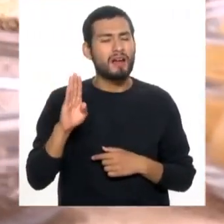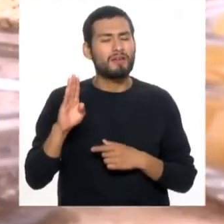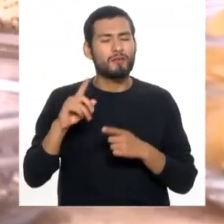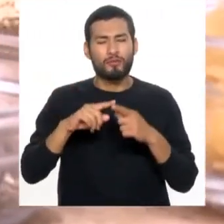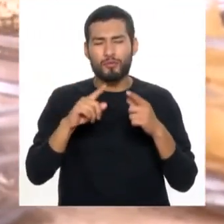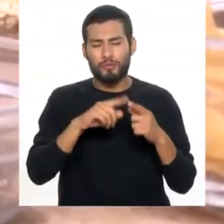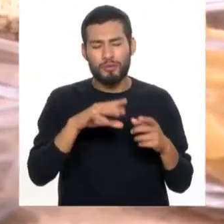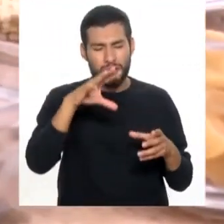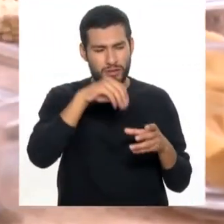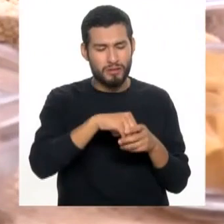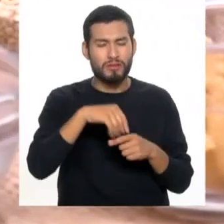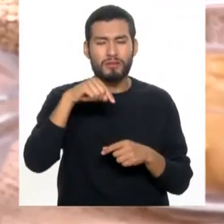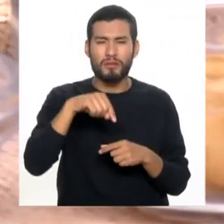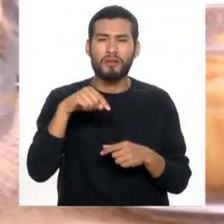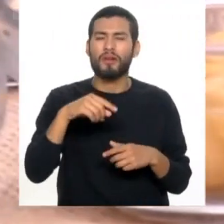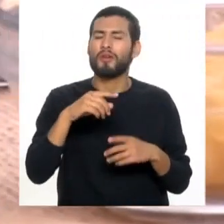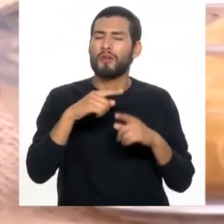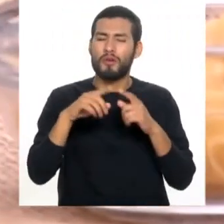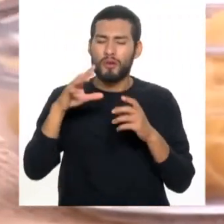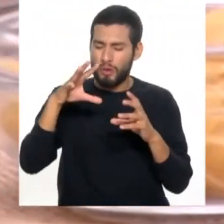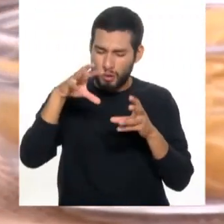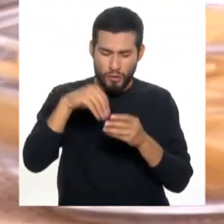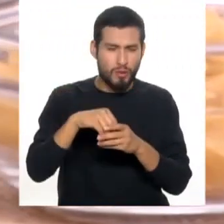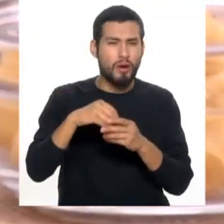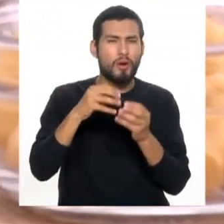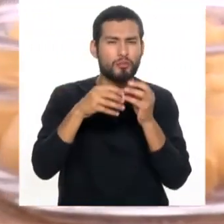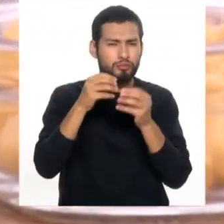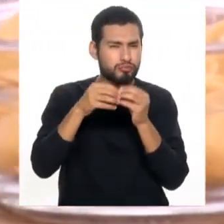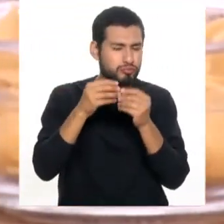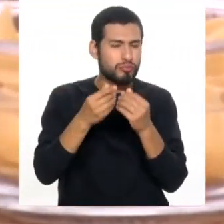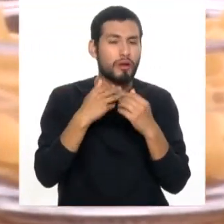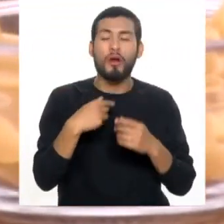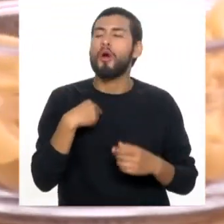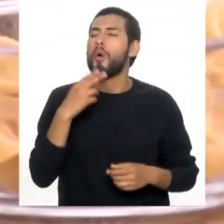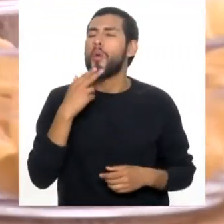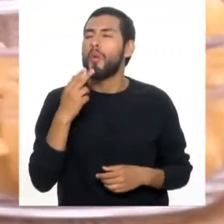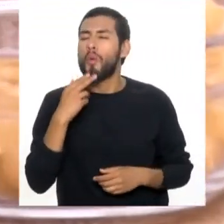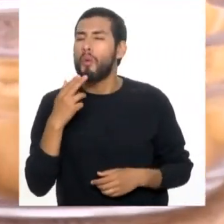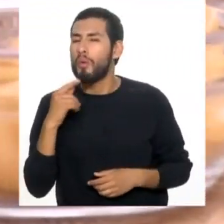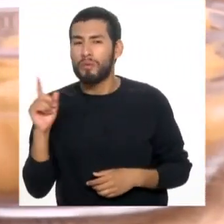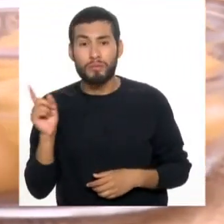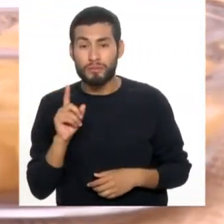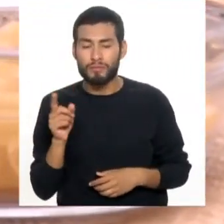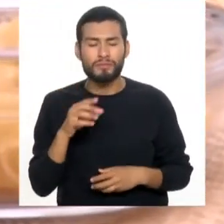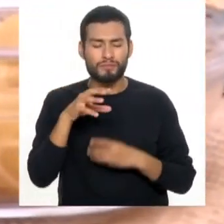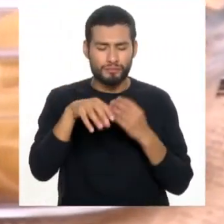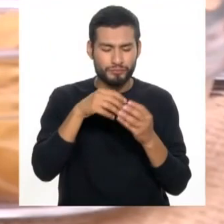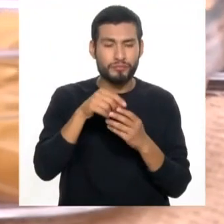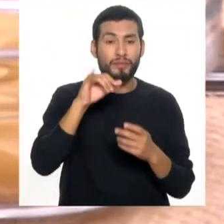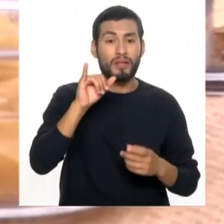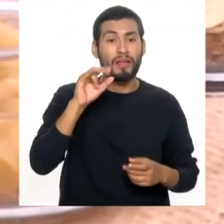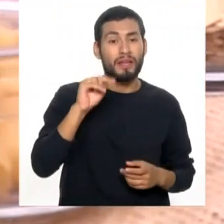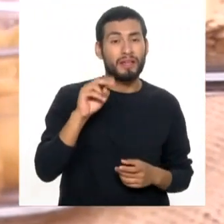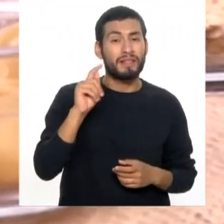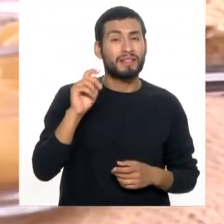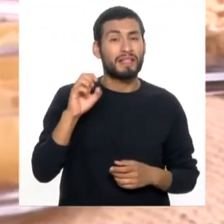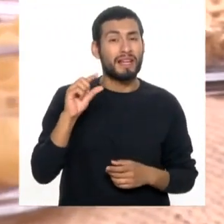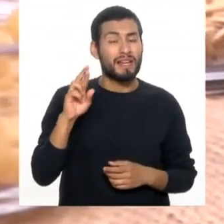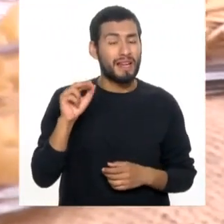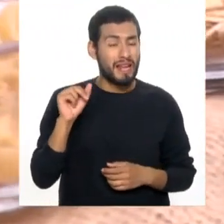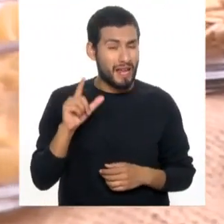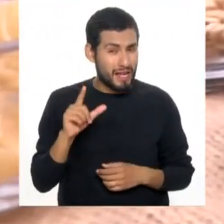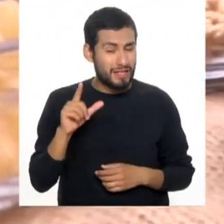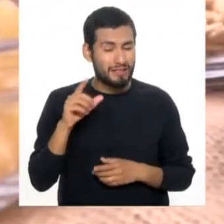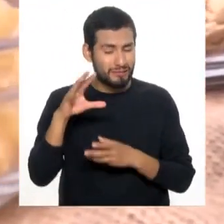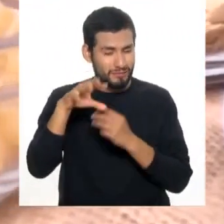decir? Que sean carbohidratos con toda su fibra, que no sea básicamente azúcares, integrales, en todo caso complejos e integrales.